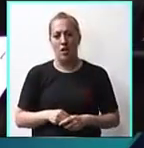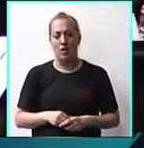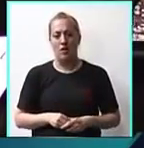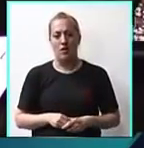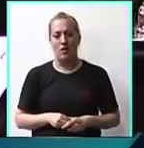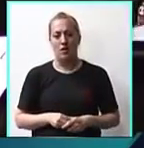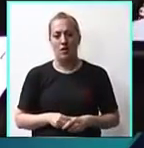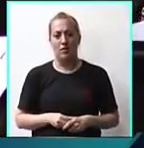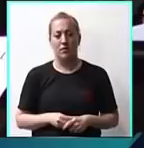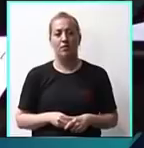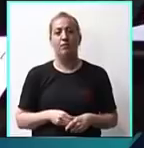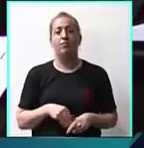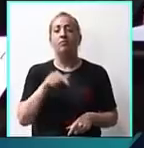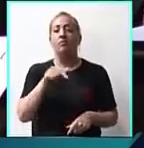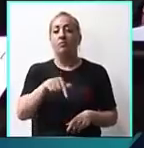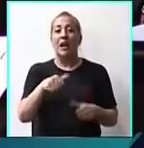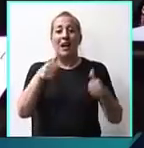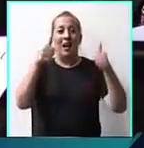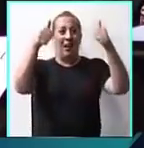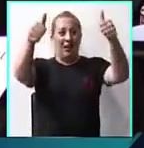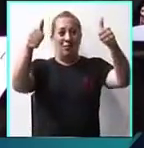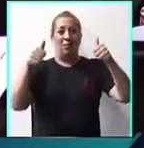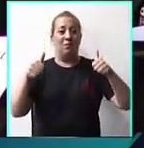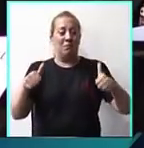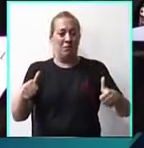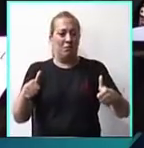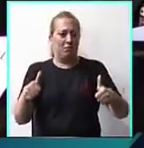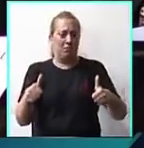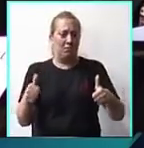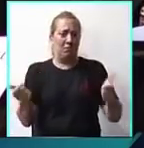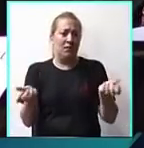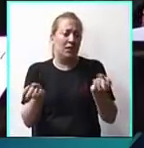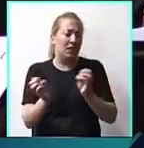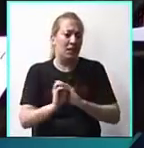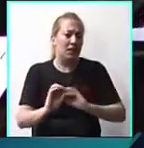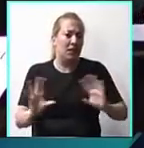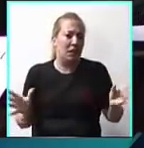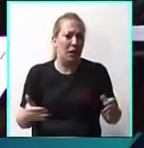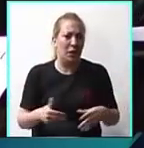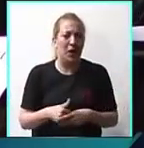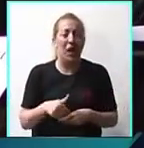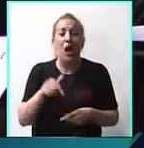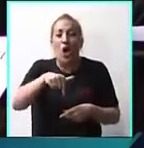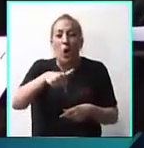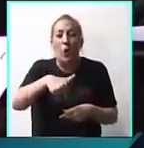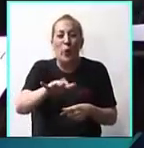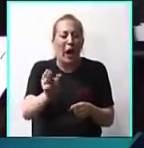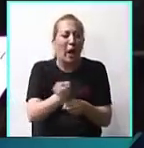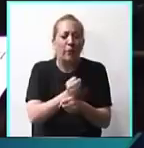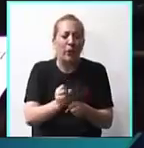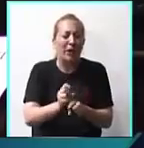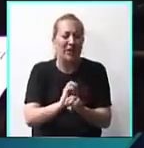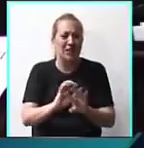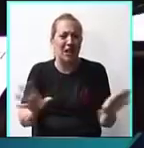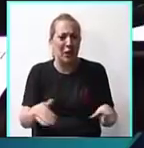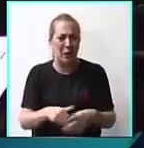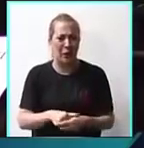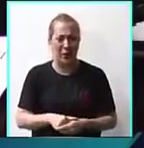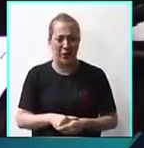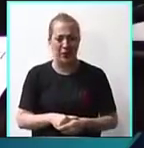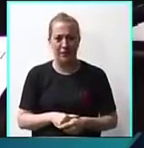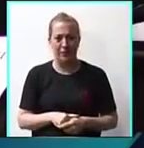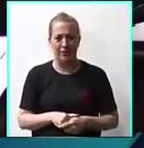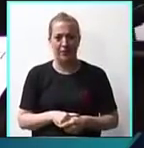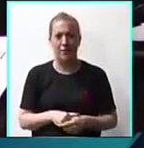Las pegatinas de afiches. Terrible. Lo que se va a probar hoy es terrible. Miren,